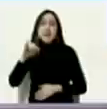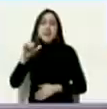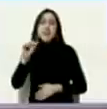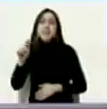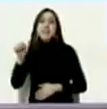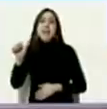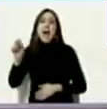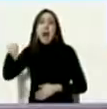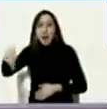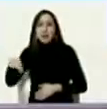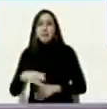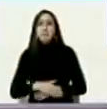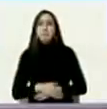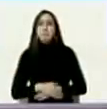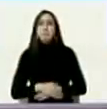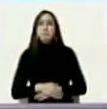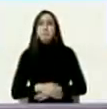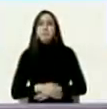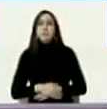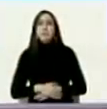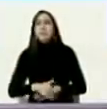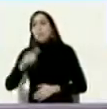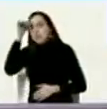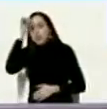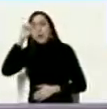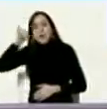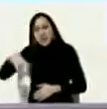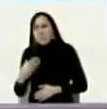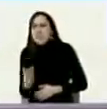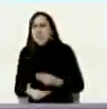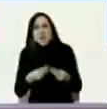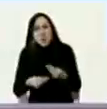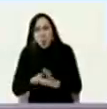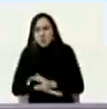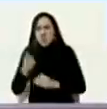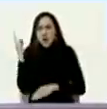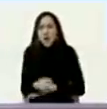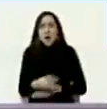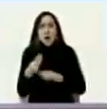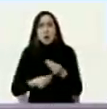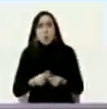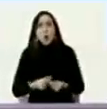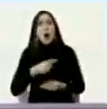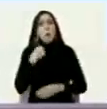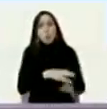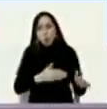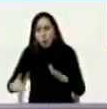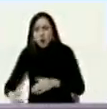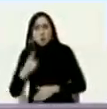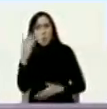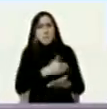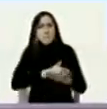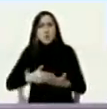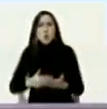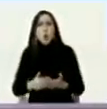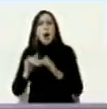en que ayuda al pueblo de Irak la intervención militar cuantos muertos más de un millón en Irak